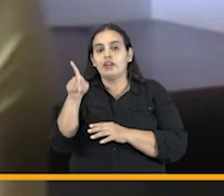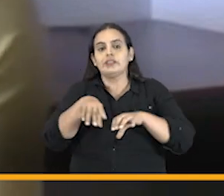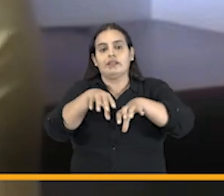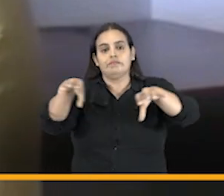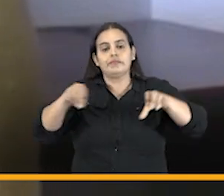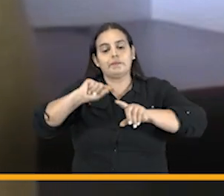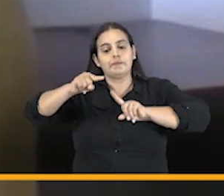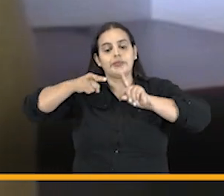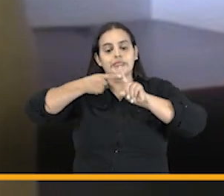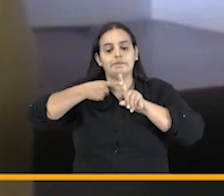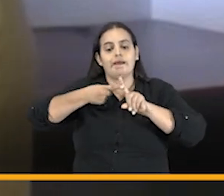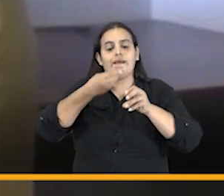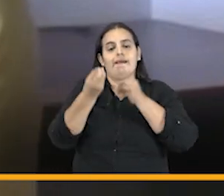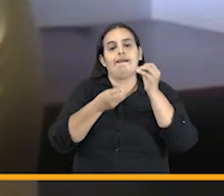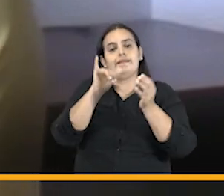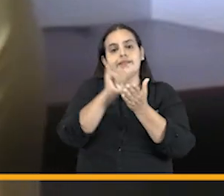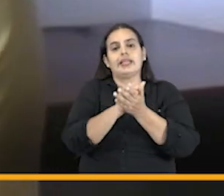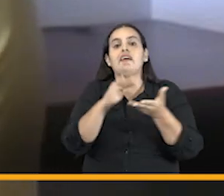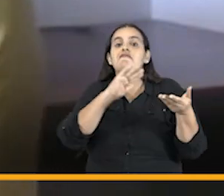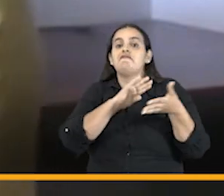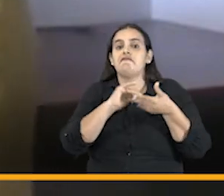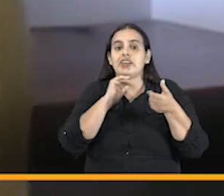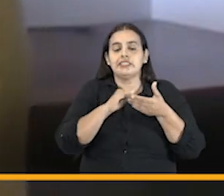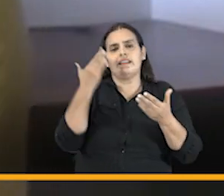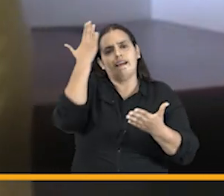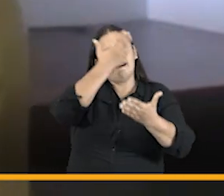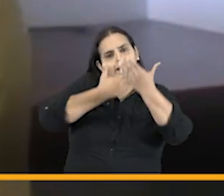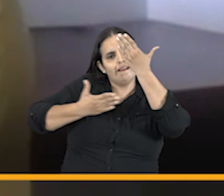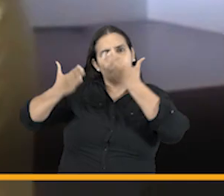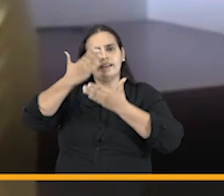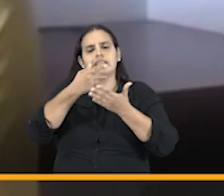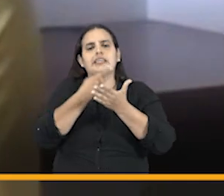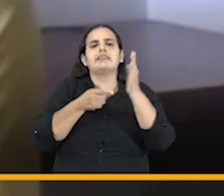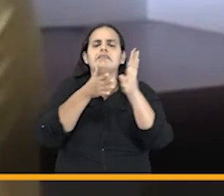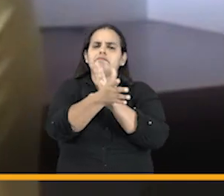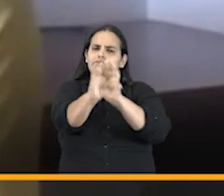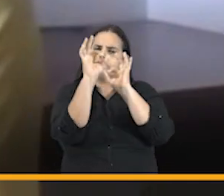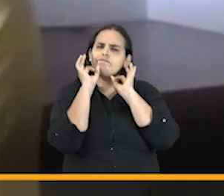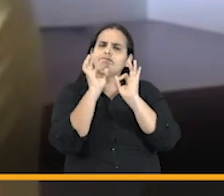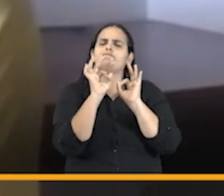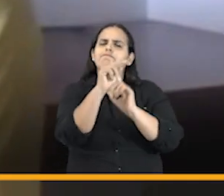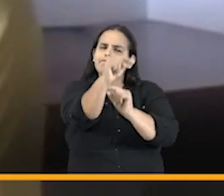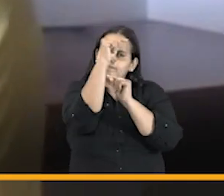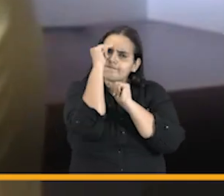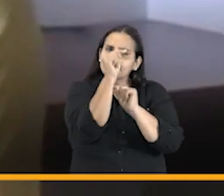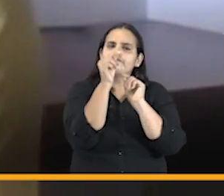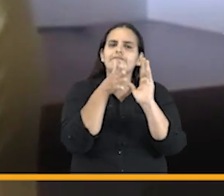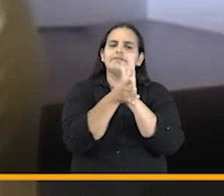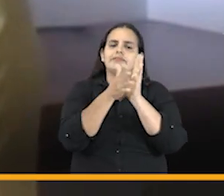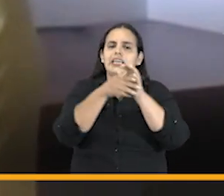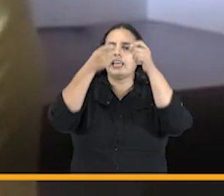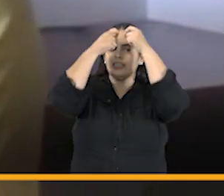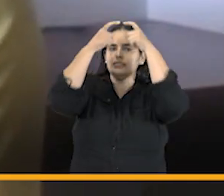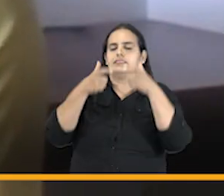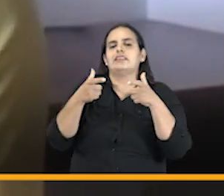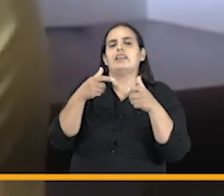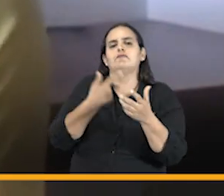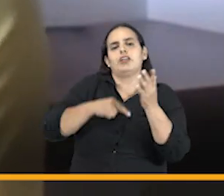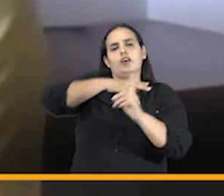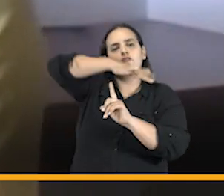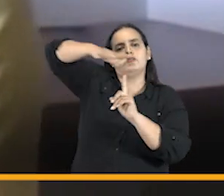funciones principales de la agencia es facilitar el análisis de la litigiosidad del estado profundizando en causas